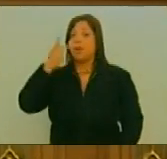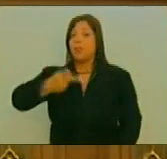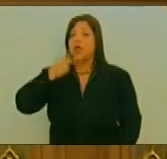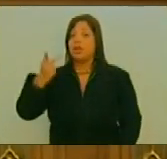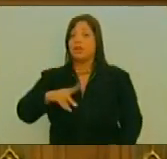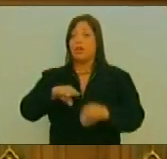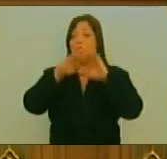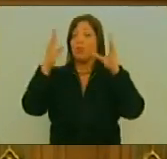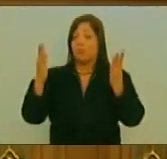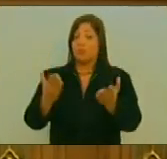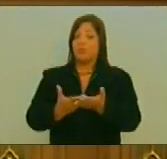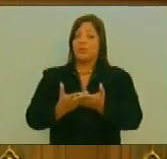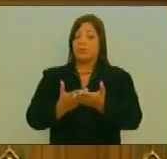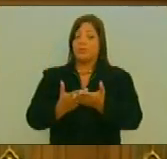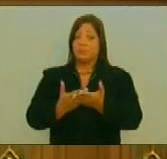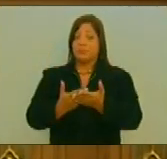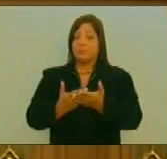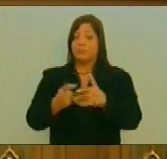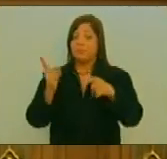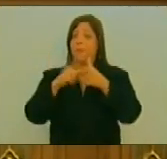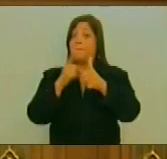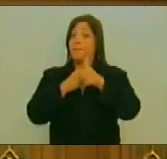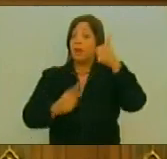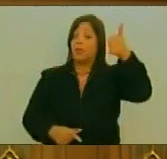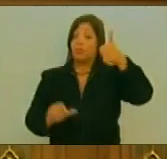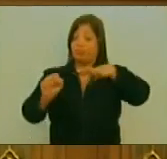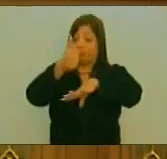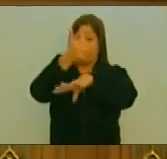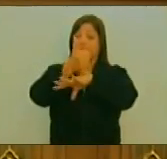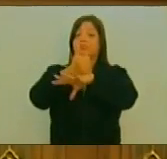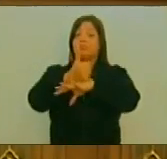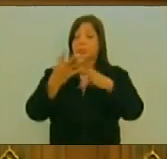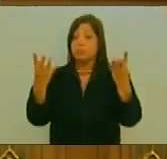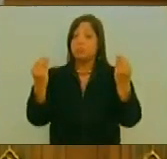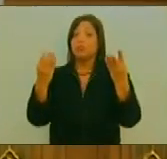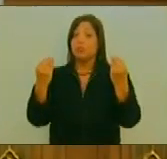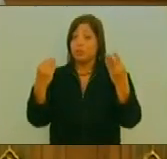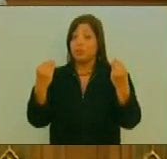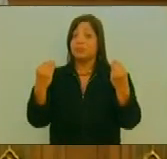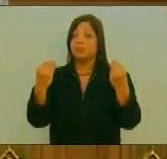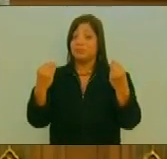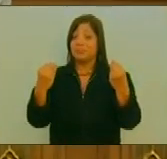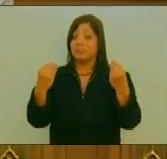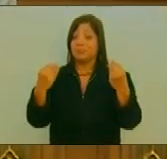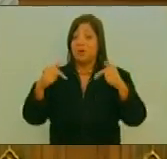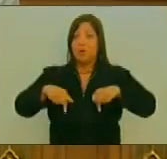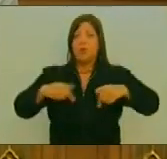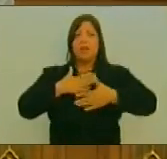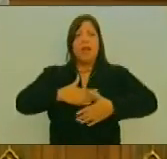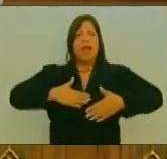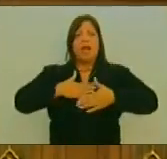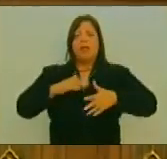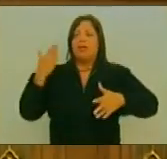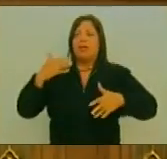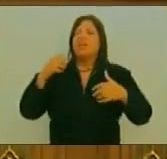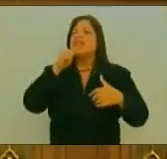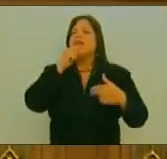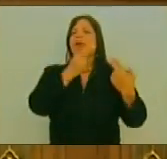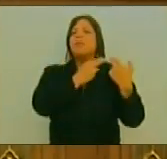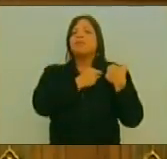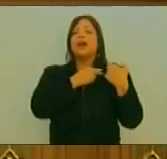Que pase a ser Un tema De primer orden Eso ha costado Mucho Porque es que El responsable De las guerras